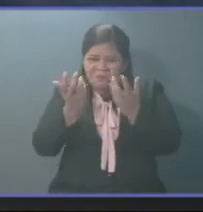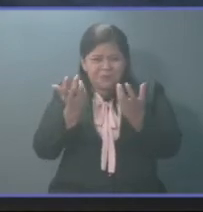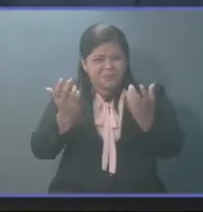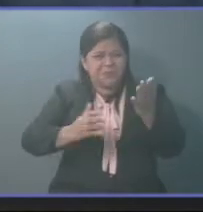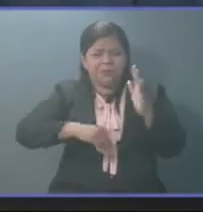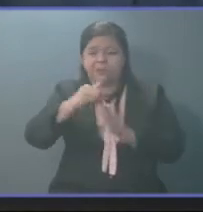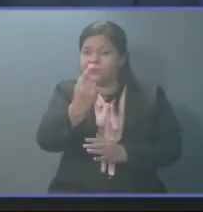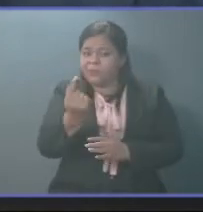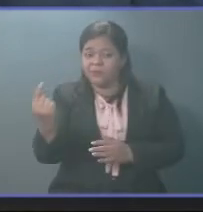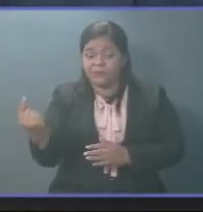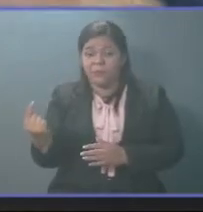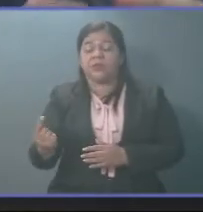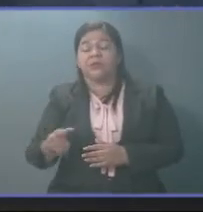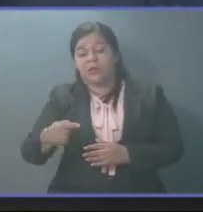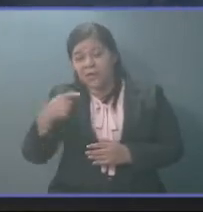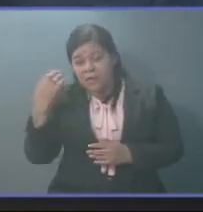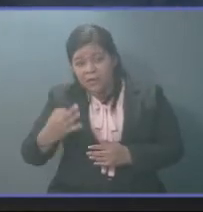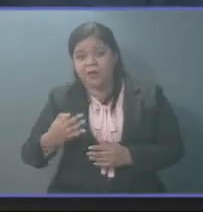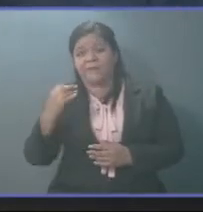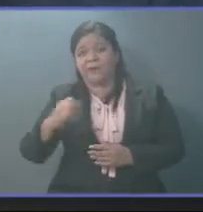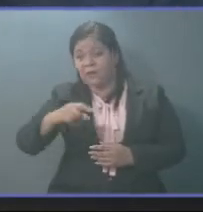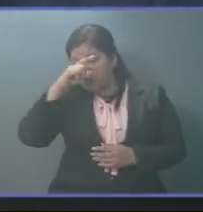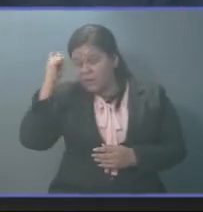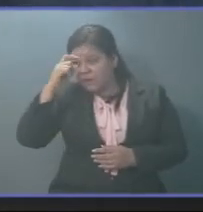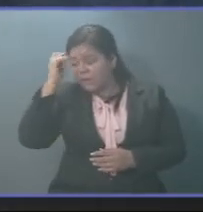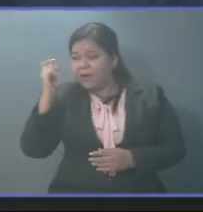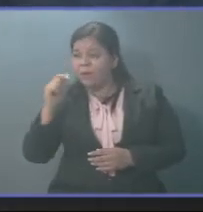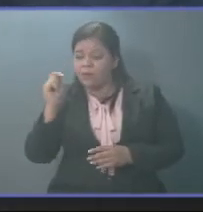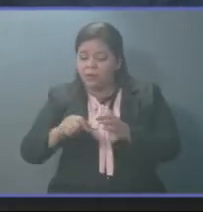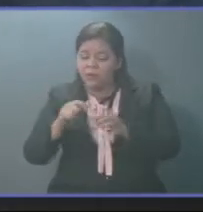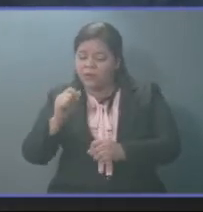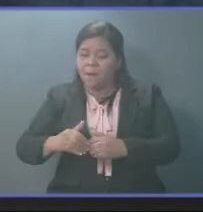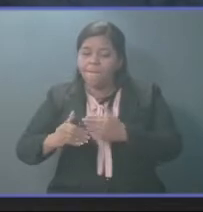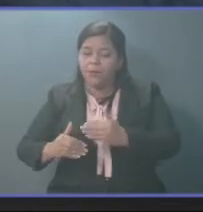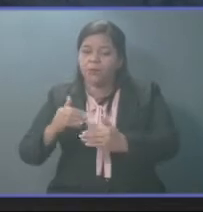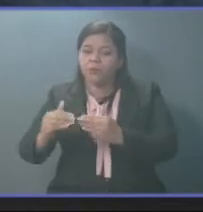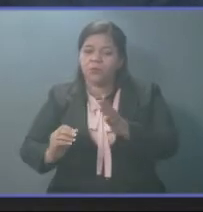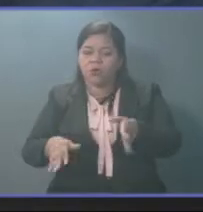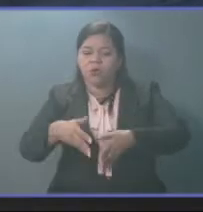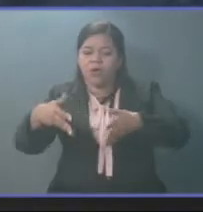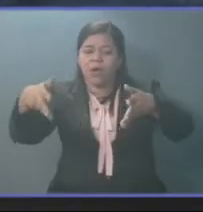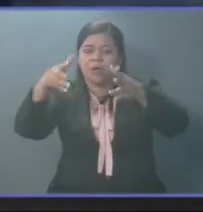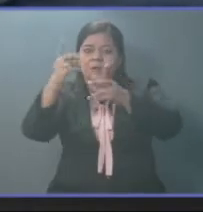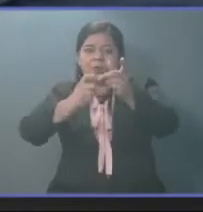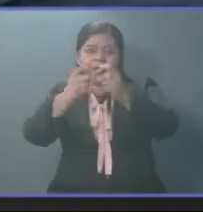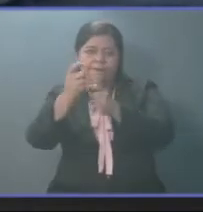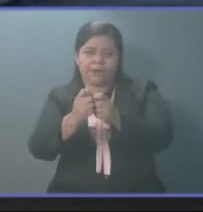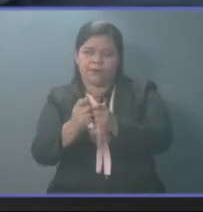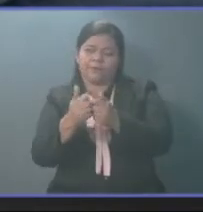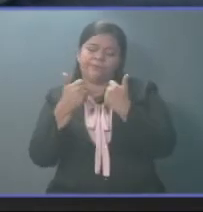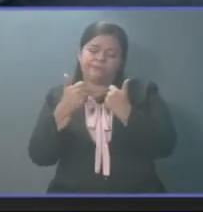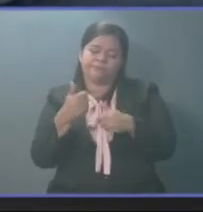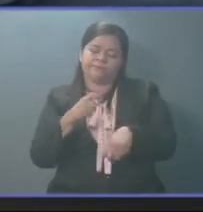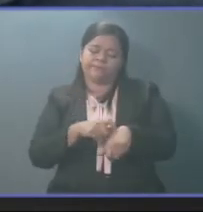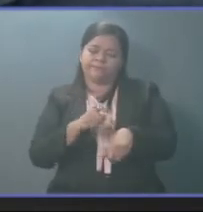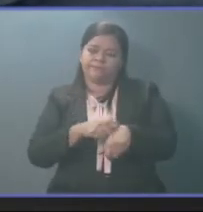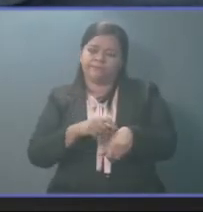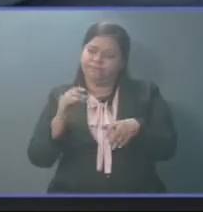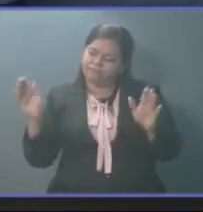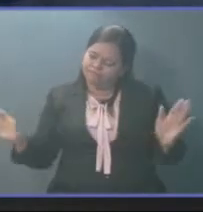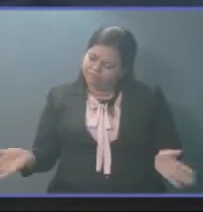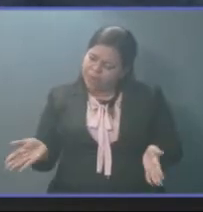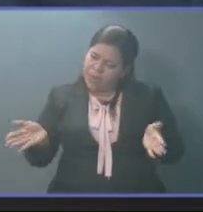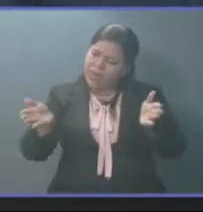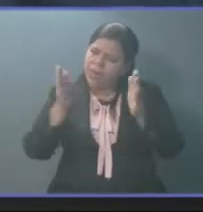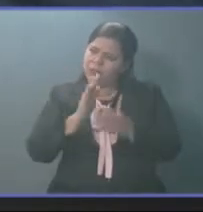de personas que dependen de estos trabajos agrícolas de la producción de arbolitos de café. En buena hora salvadoreños y